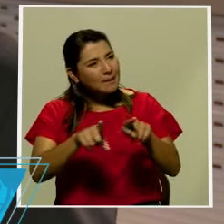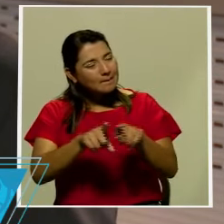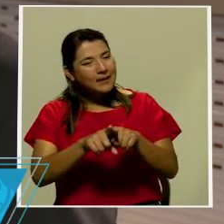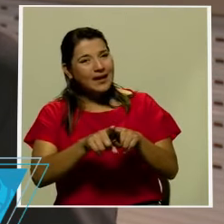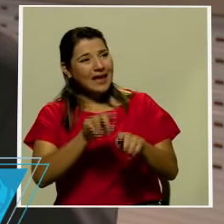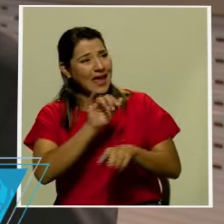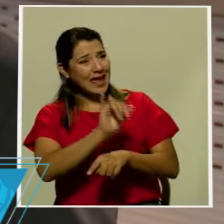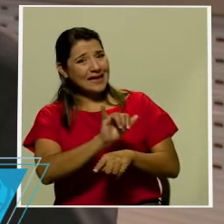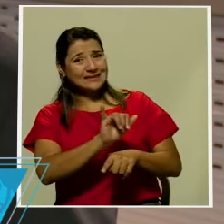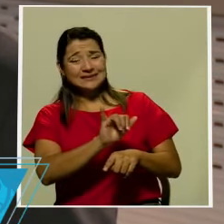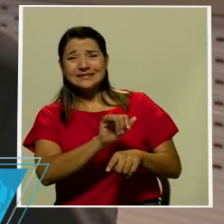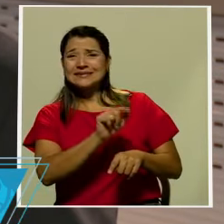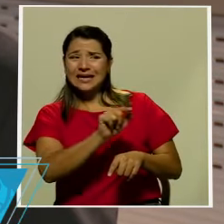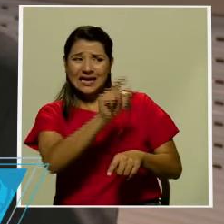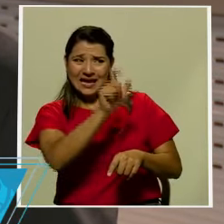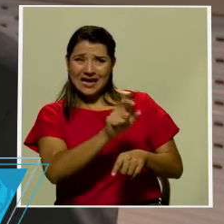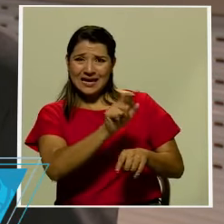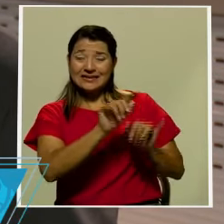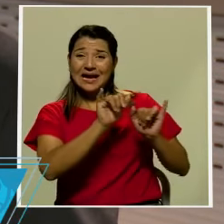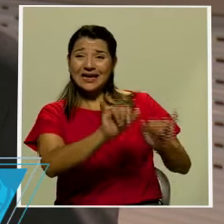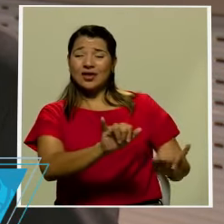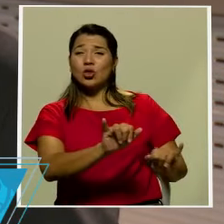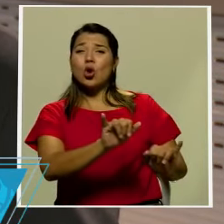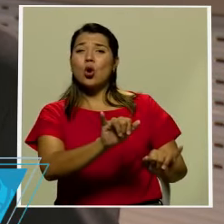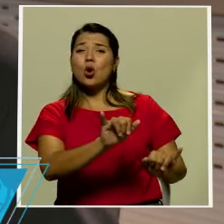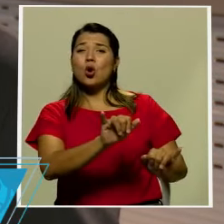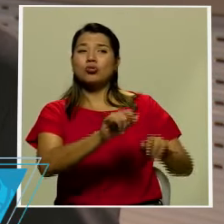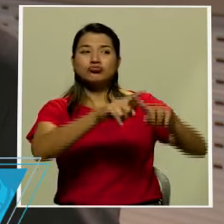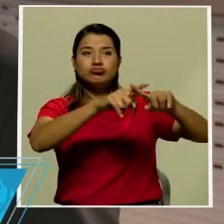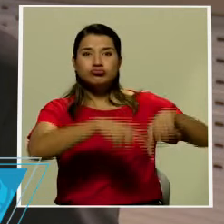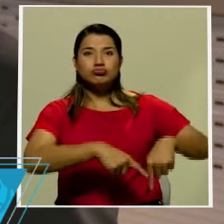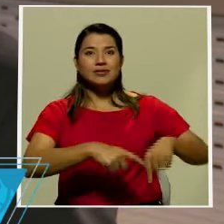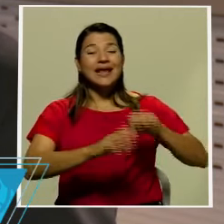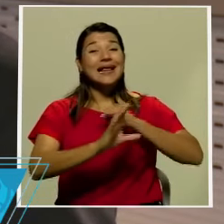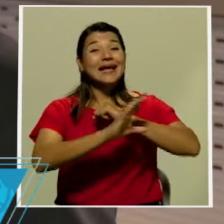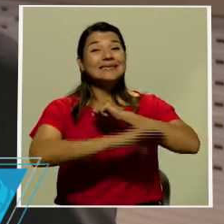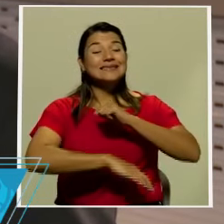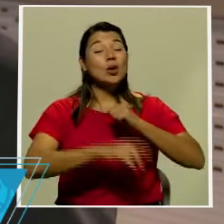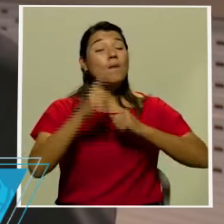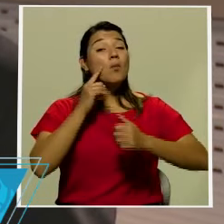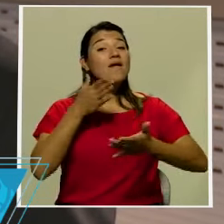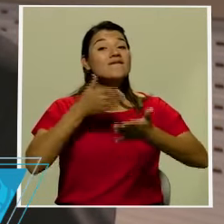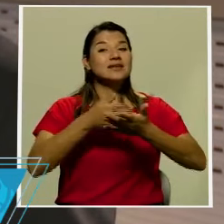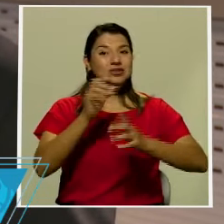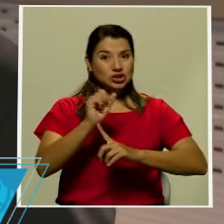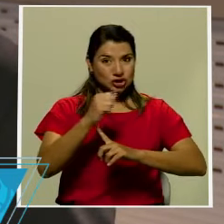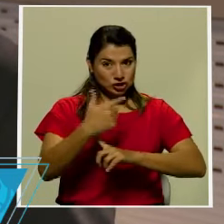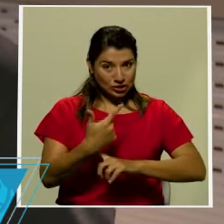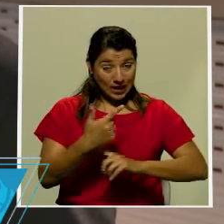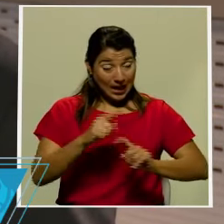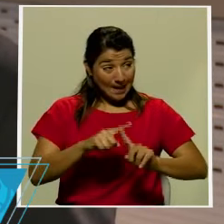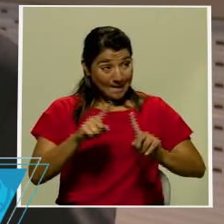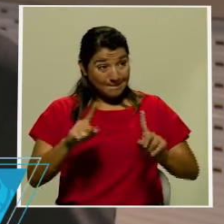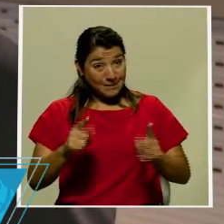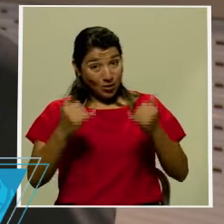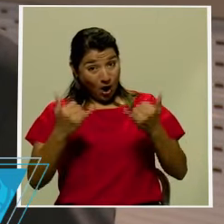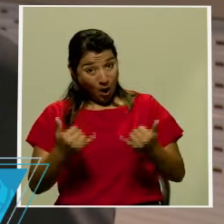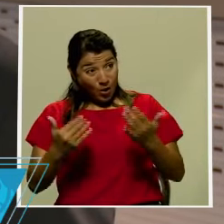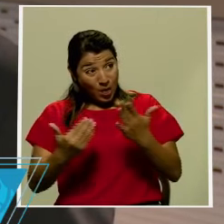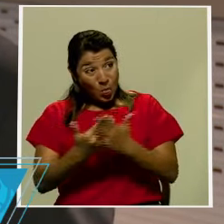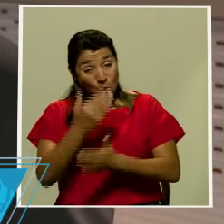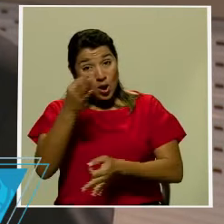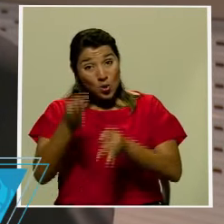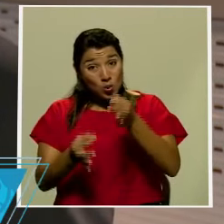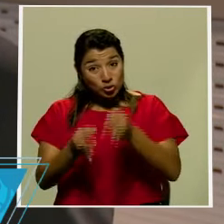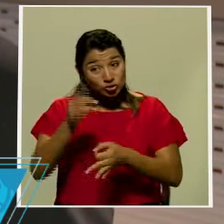del posible daño social que se estaba provocando al estado en este caso con esta nueva resolución se indica que el tribunal nuevo debería valorar